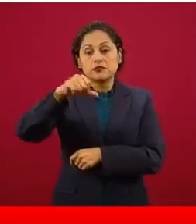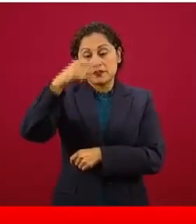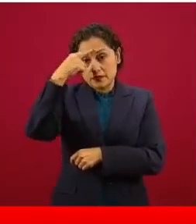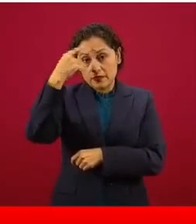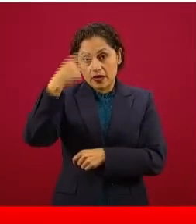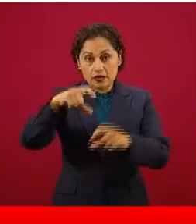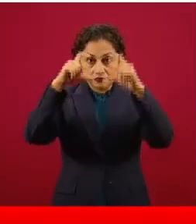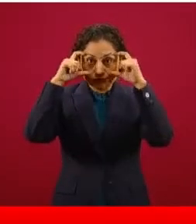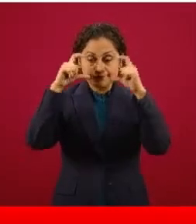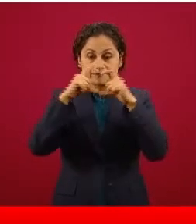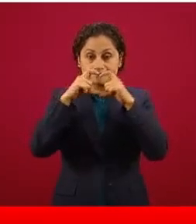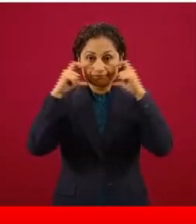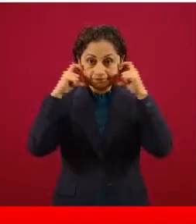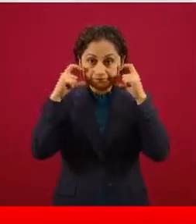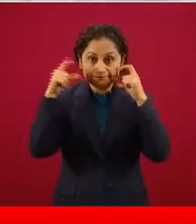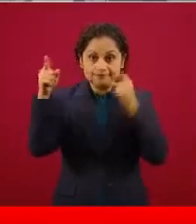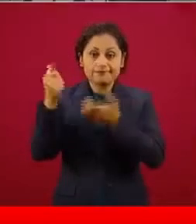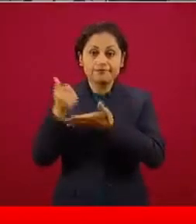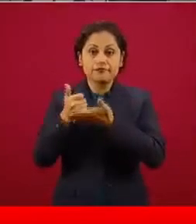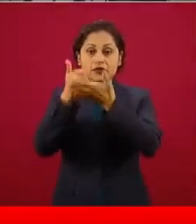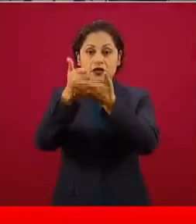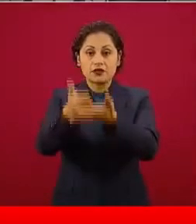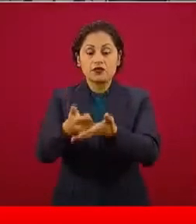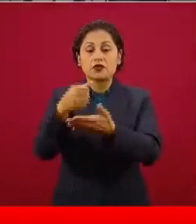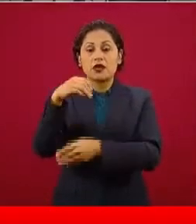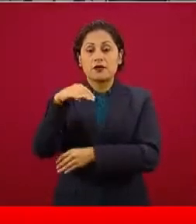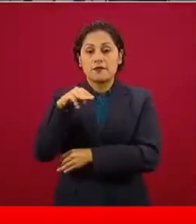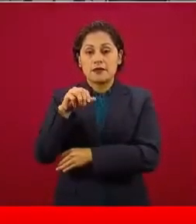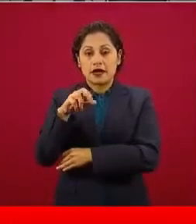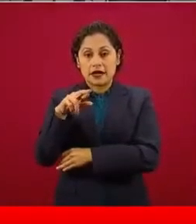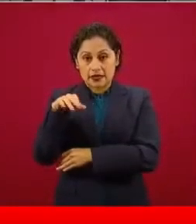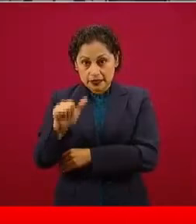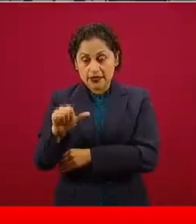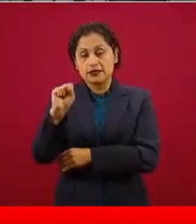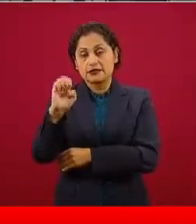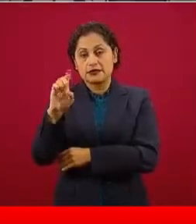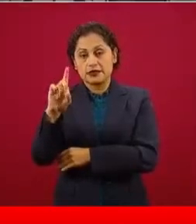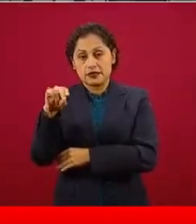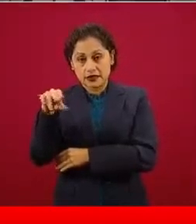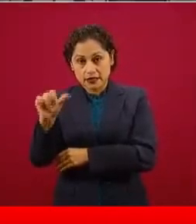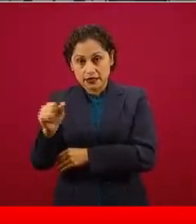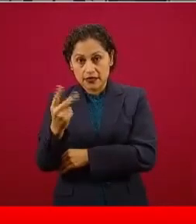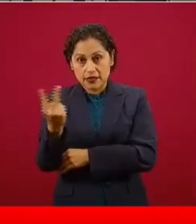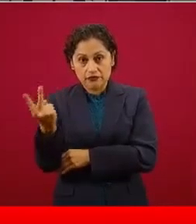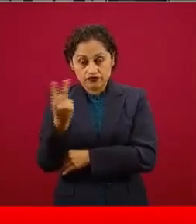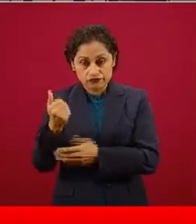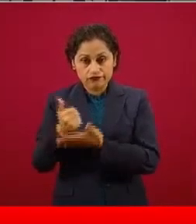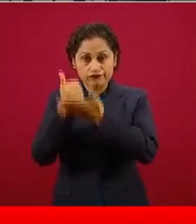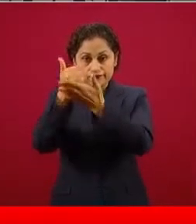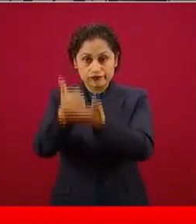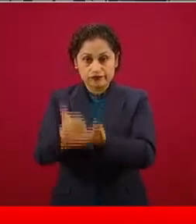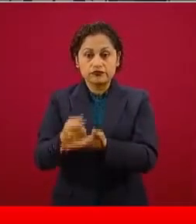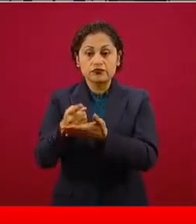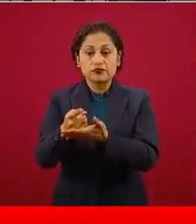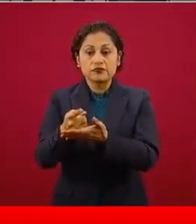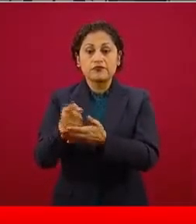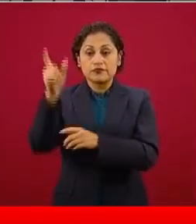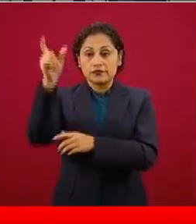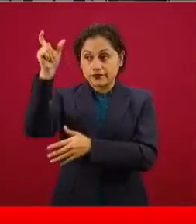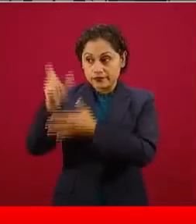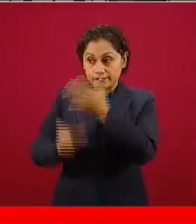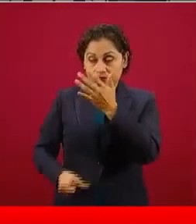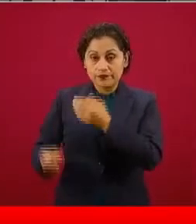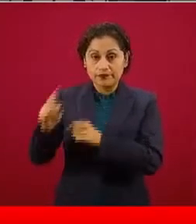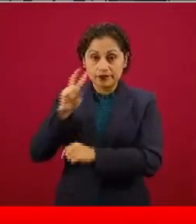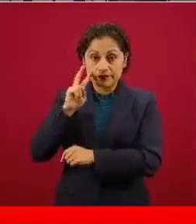con la ayuda de la Marina y la Sedena. Esto representa el 59 por ciento, lo que se ha comprado en China al día de hoy es el 59 por ciento,